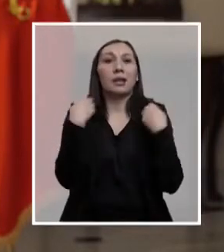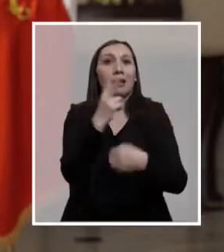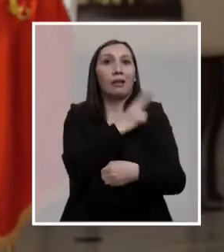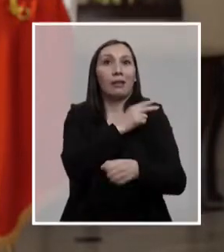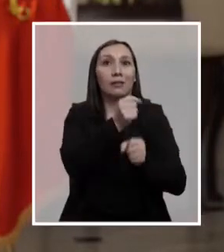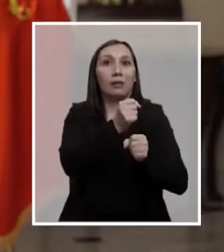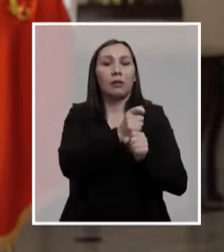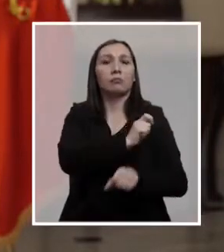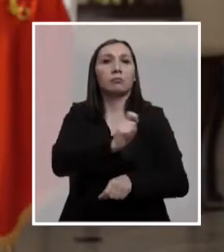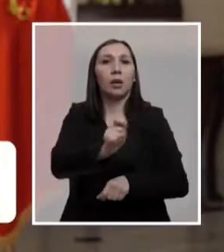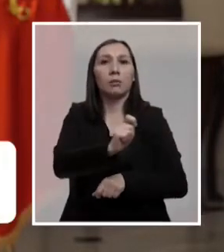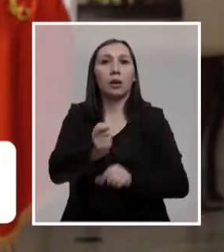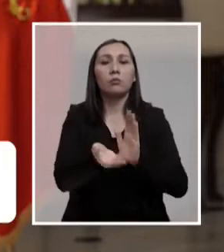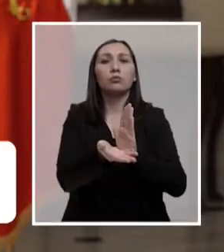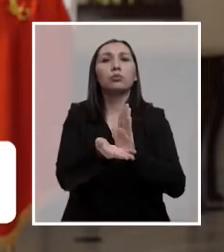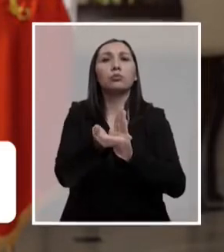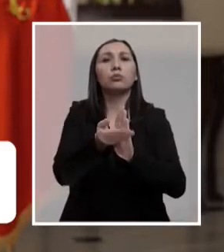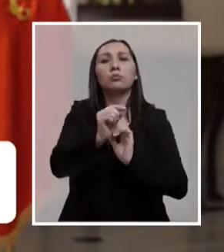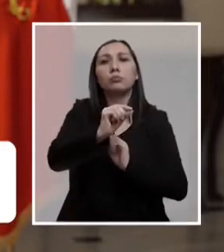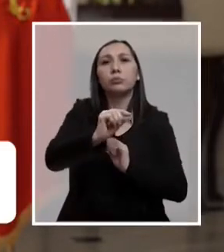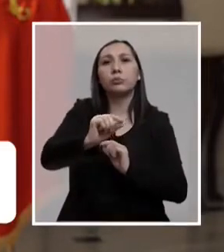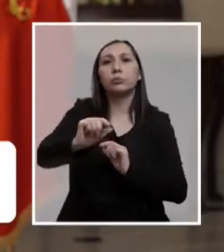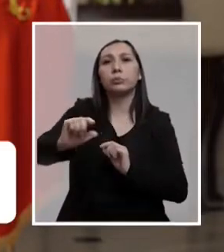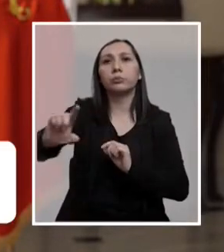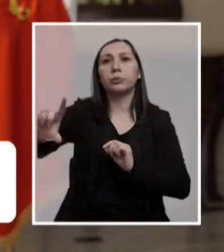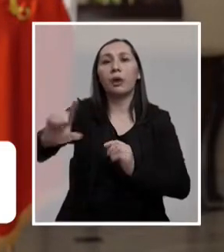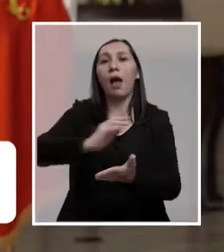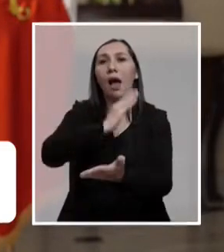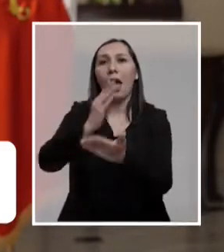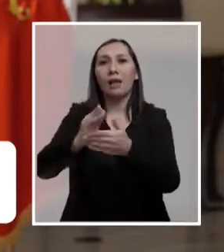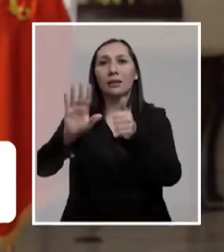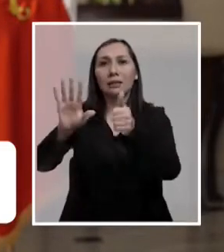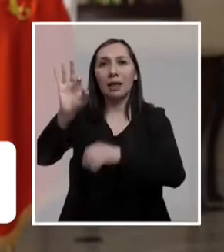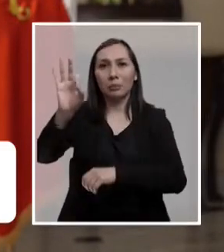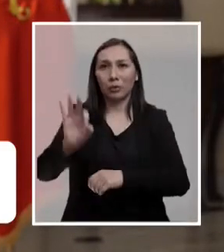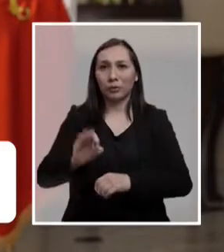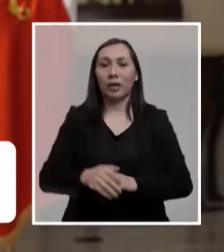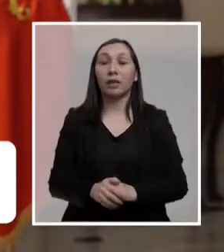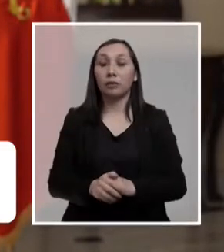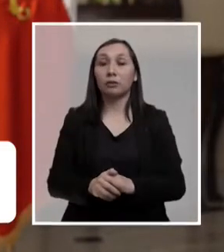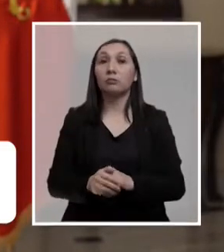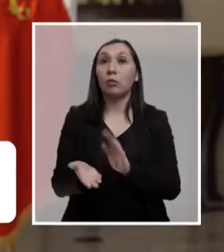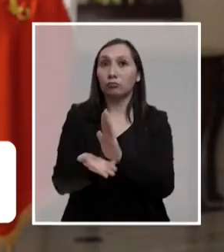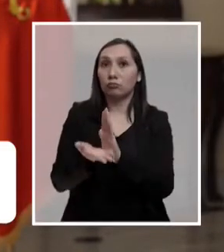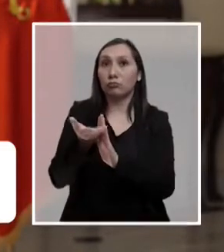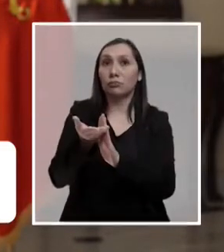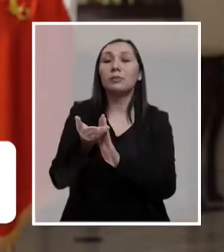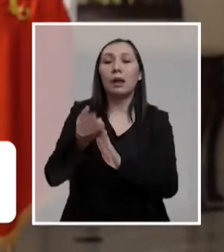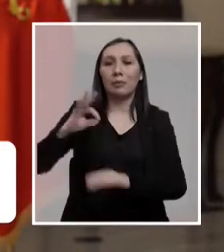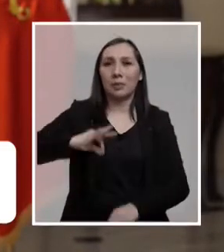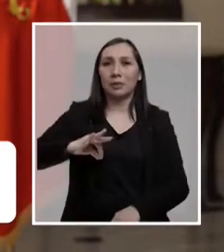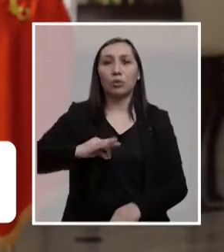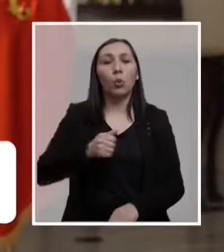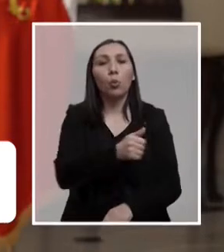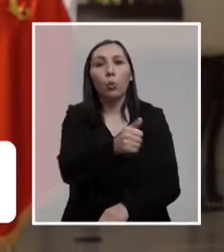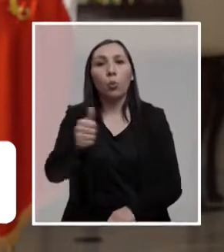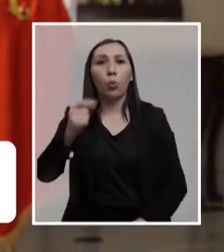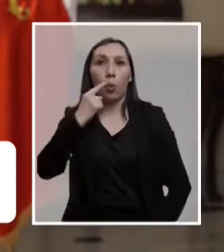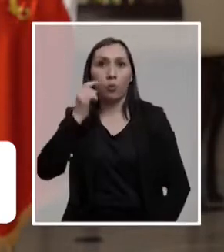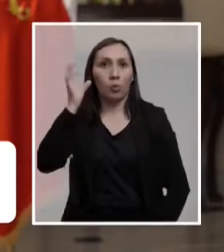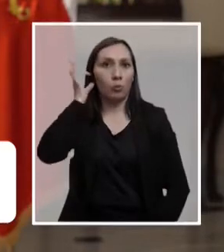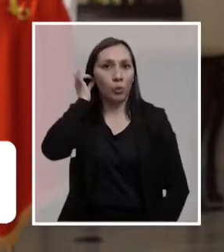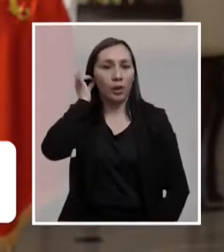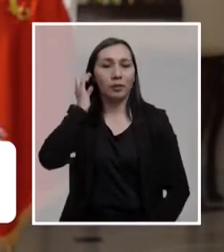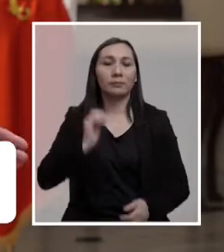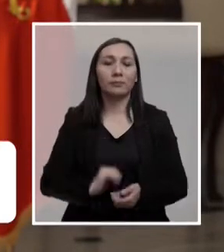empleadores, que aumentará gradualmente hasta llegar al 6%, mejorando de esta manera las pensiones de todos y de todas.